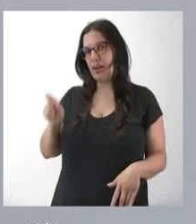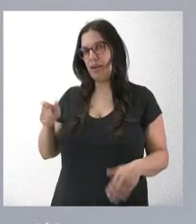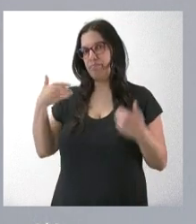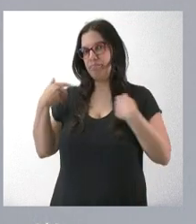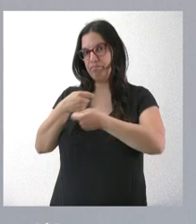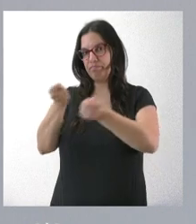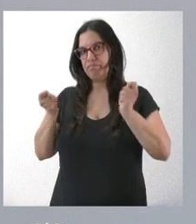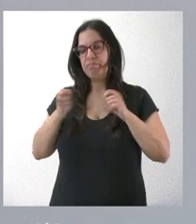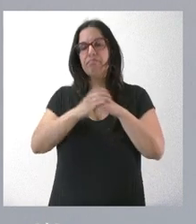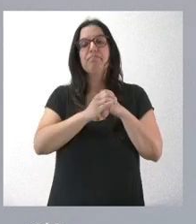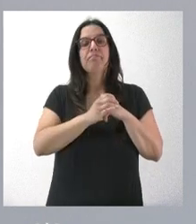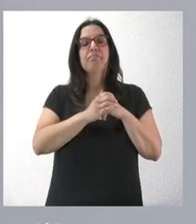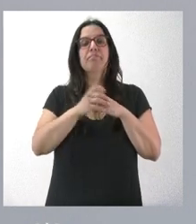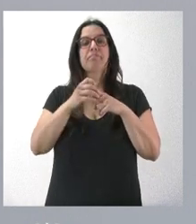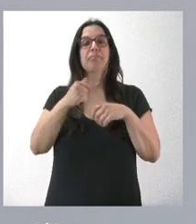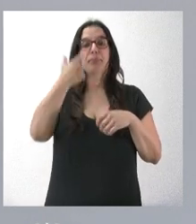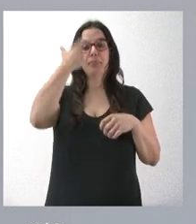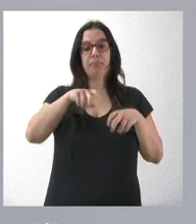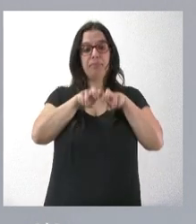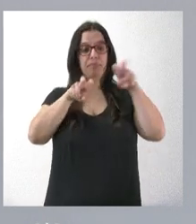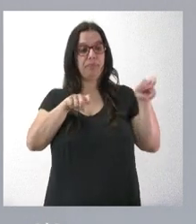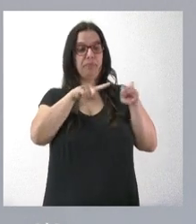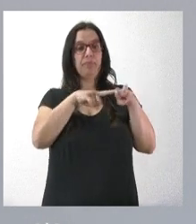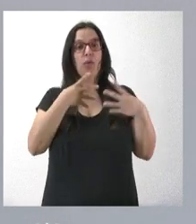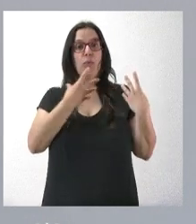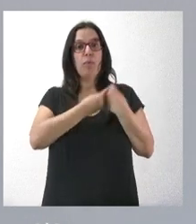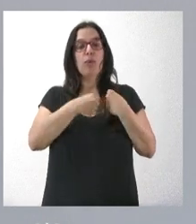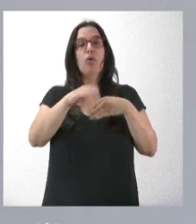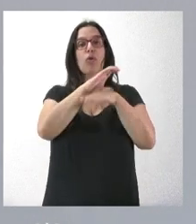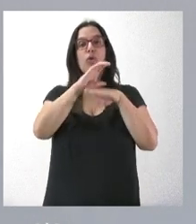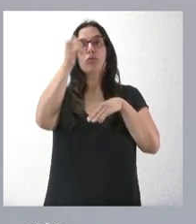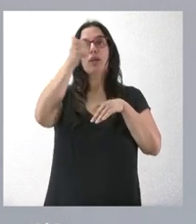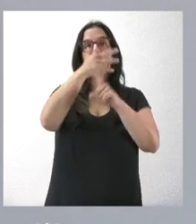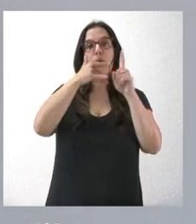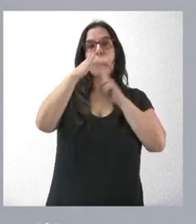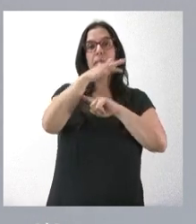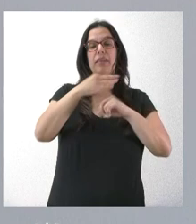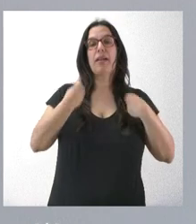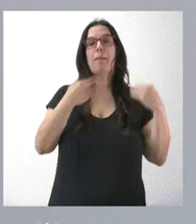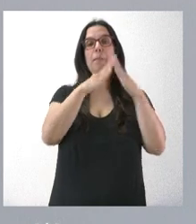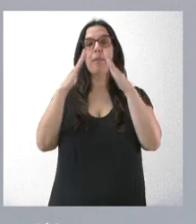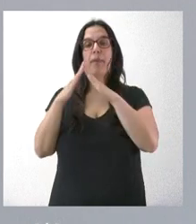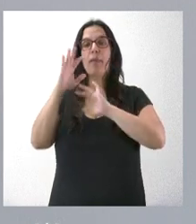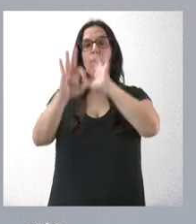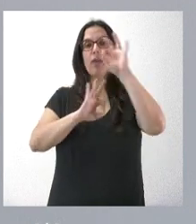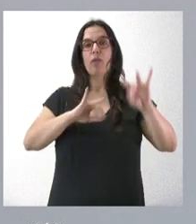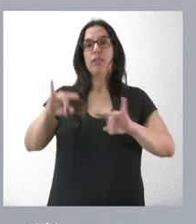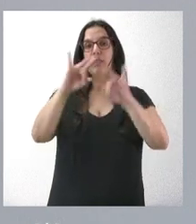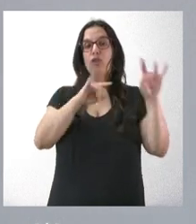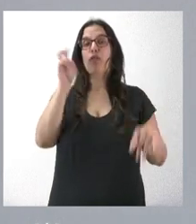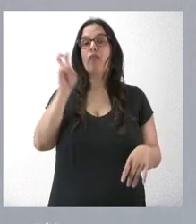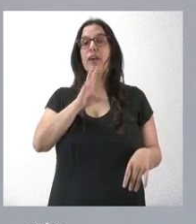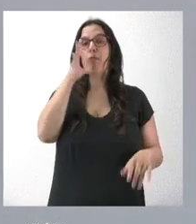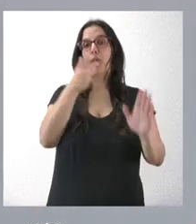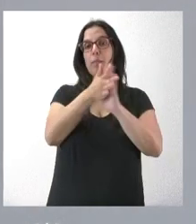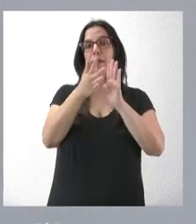Me acompaña el consejero de Medio Ambiente, Vivienda y Ordenación del Territorio en relación con dos asuntos que han sido